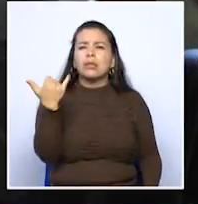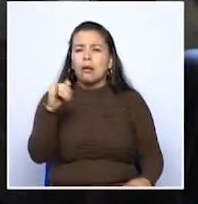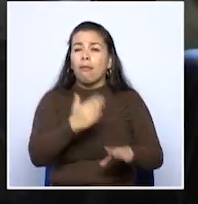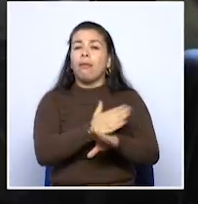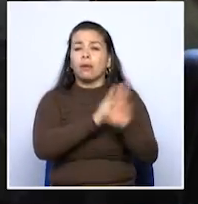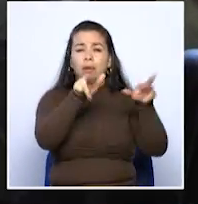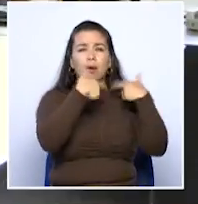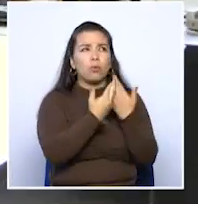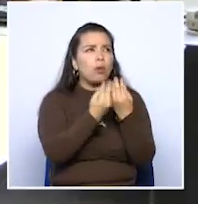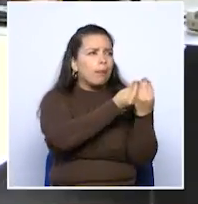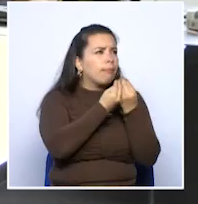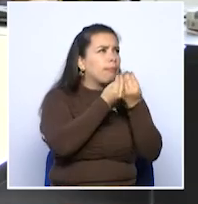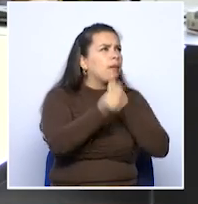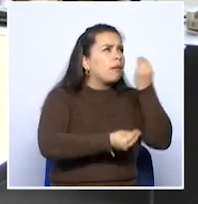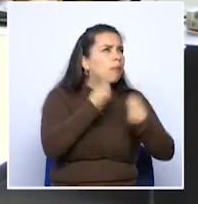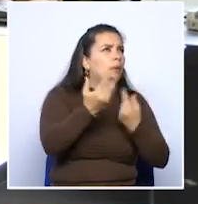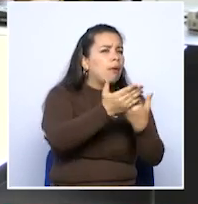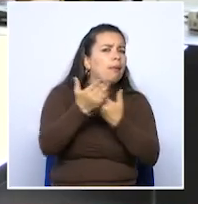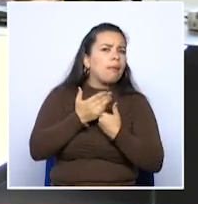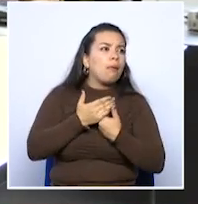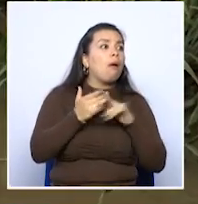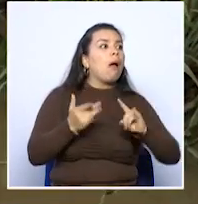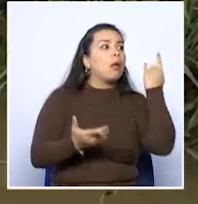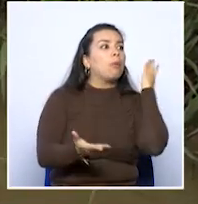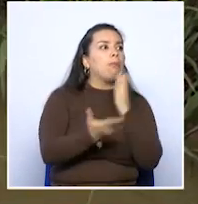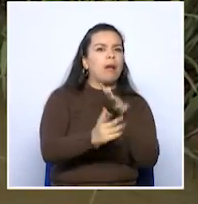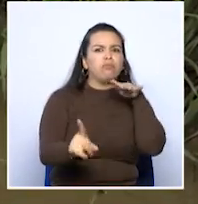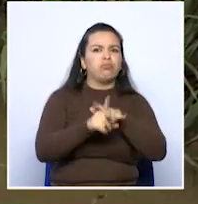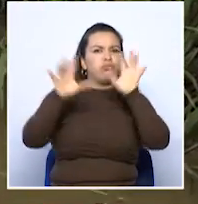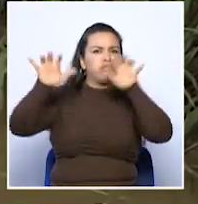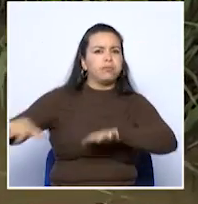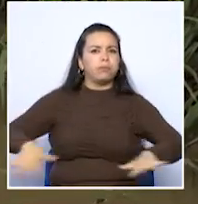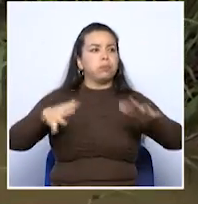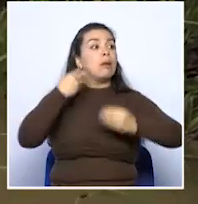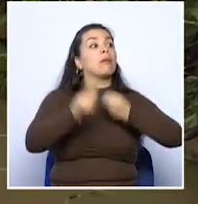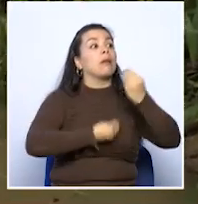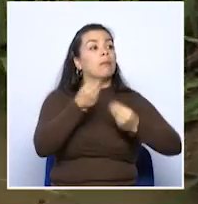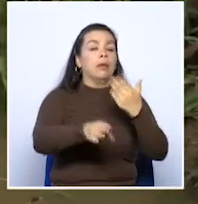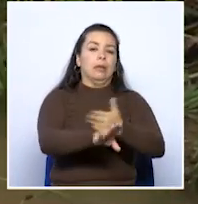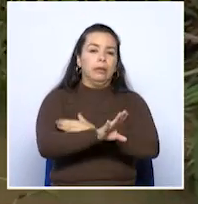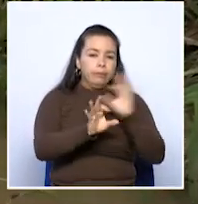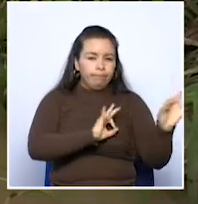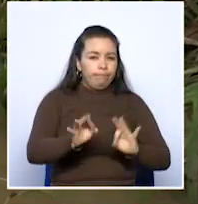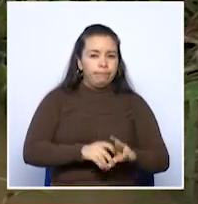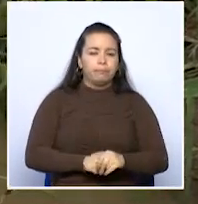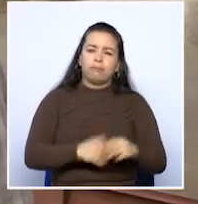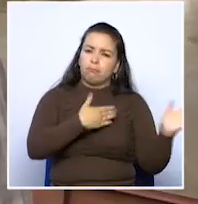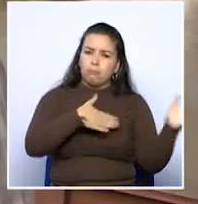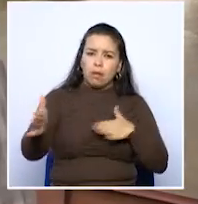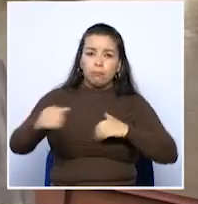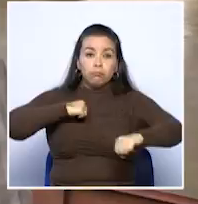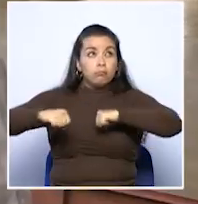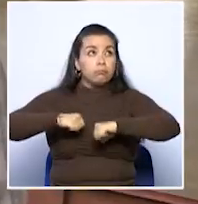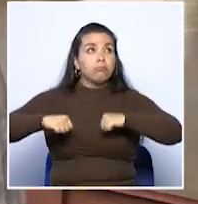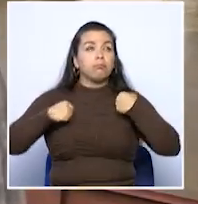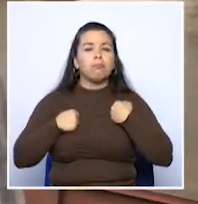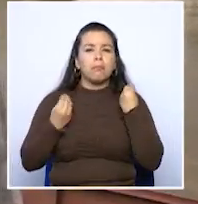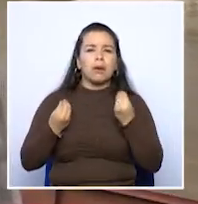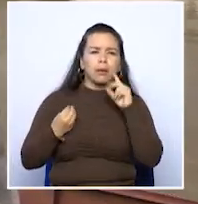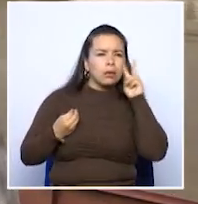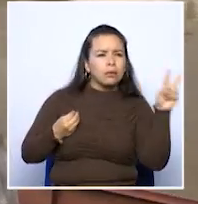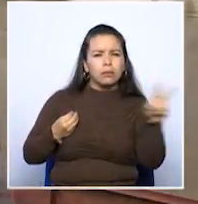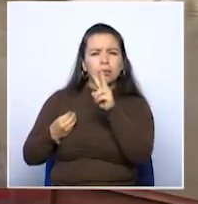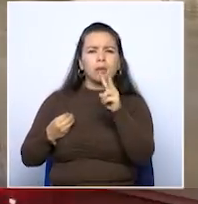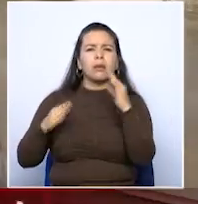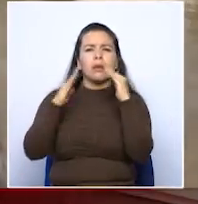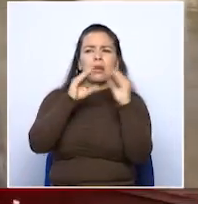reuniones con gestión del riesgo para determinar las acciones a seguir si ocurre una inundación. Se ha hecho un plan de contingencia para ubicar los posibles